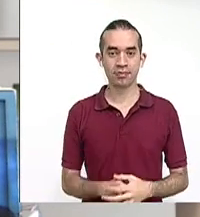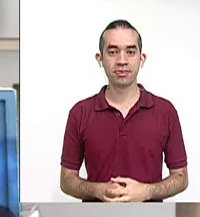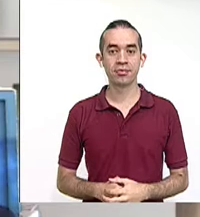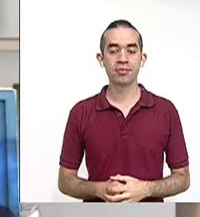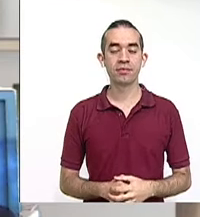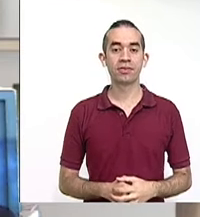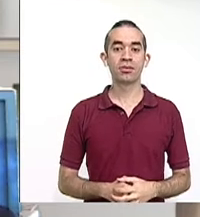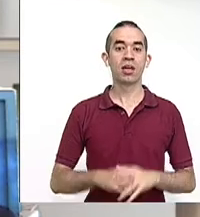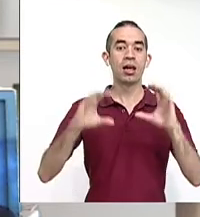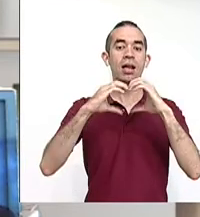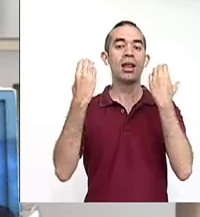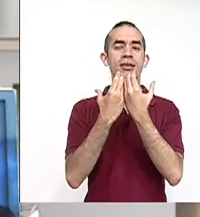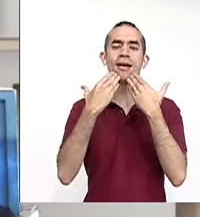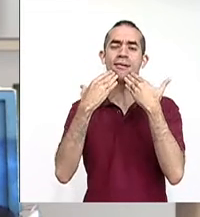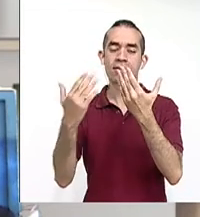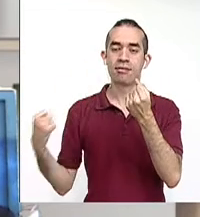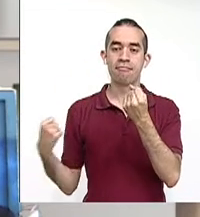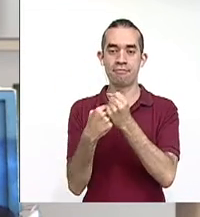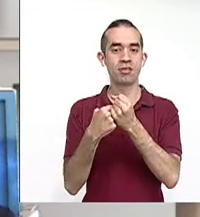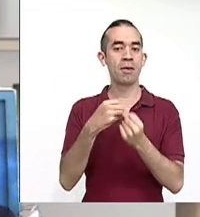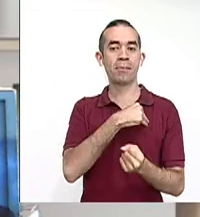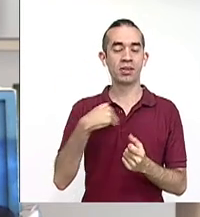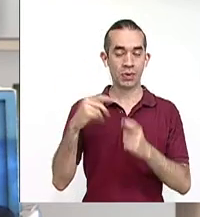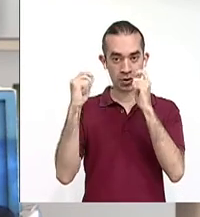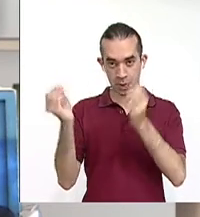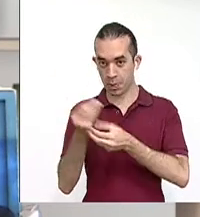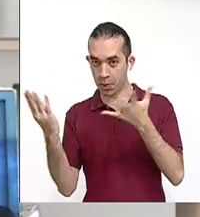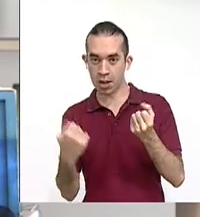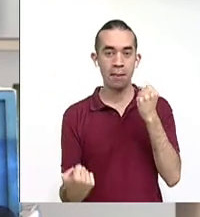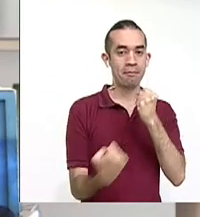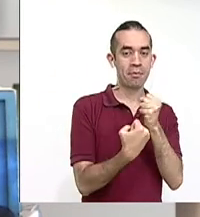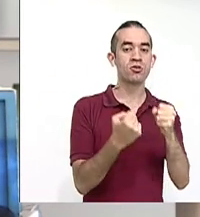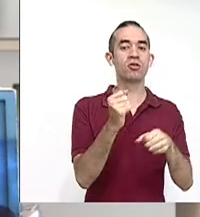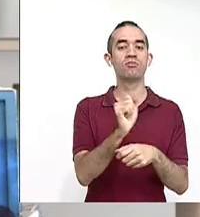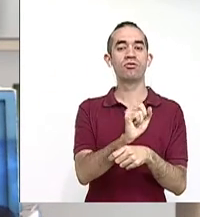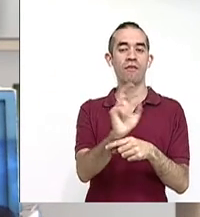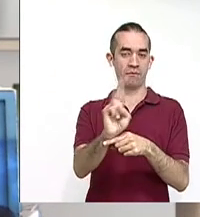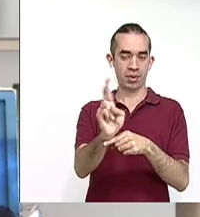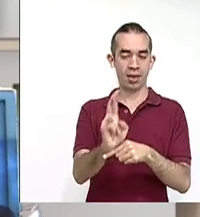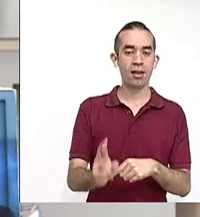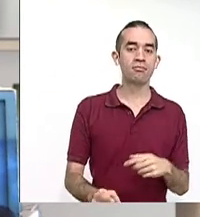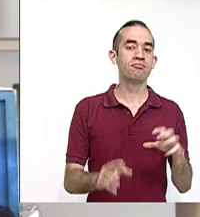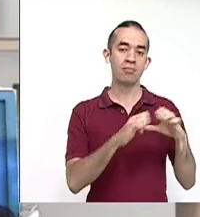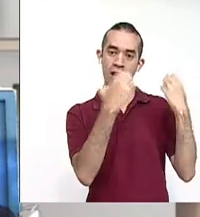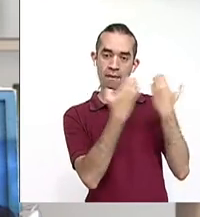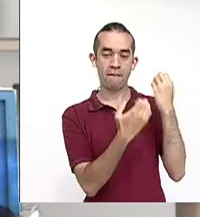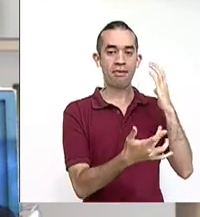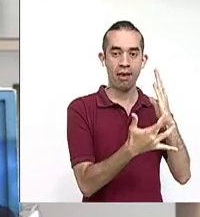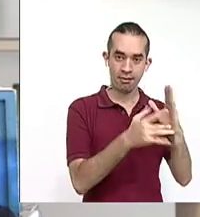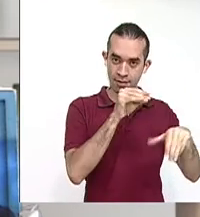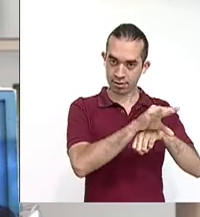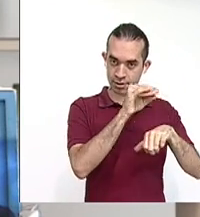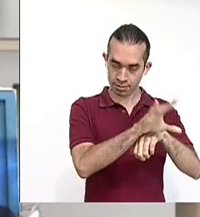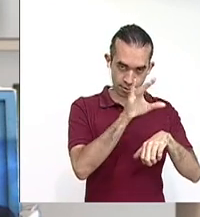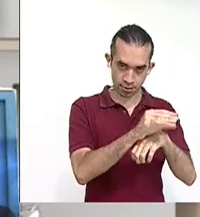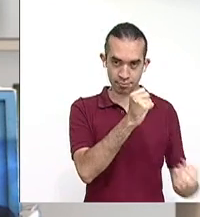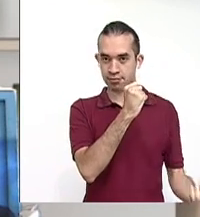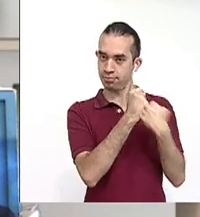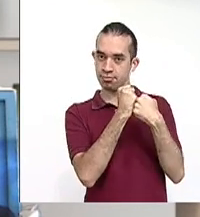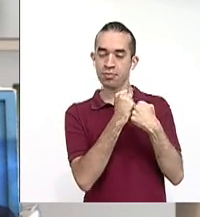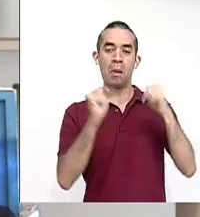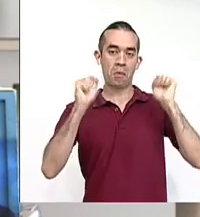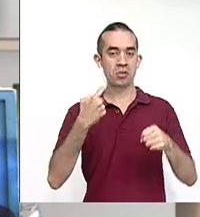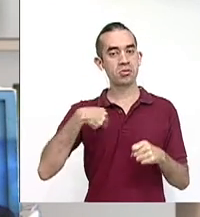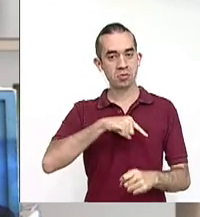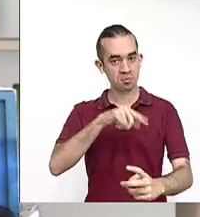clase que llega gracias al apoyo del Ministerio de Educación Pública, de Repretel, de todo el equipo técnico y asesor que hace posible que podamos llegar a sus